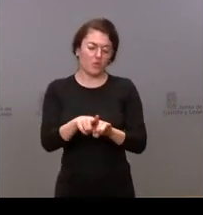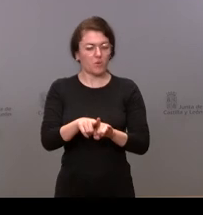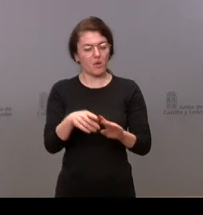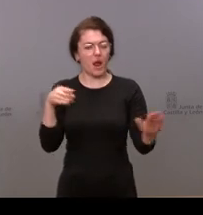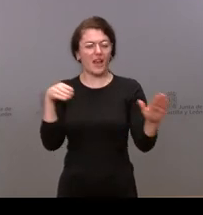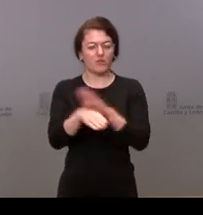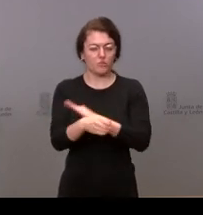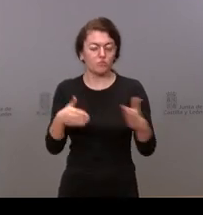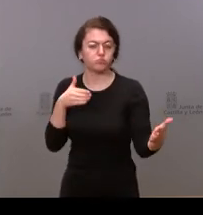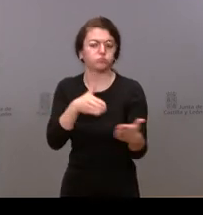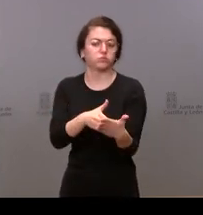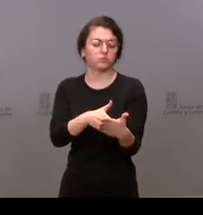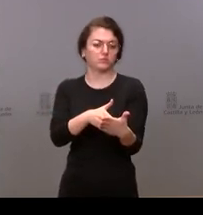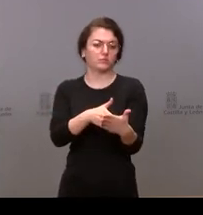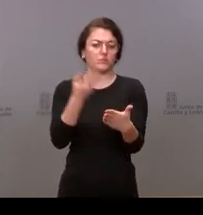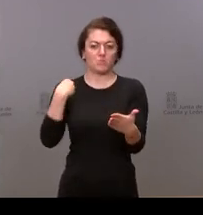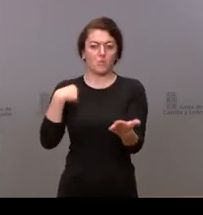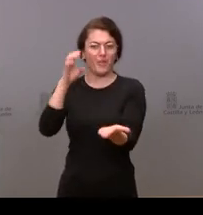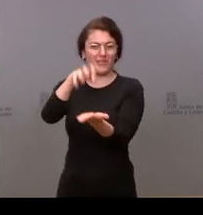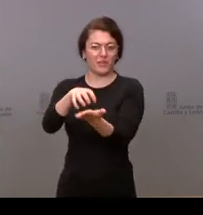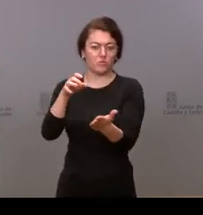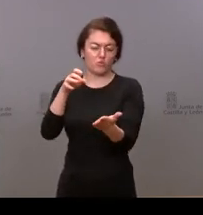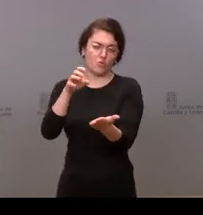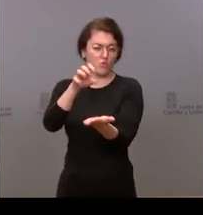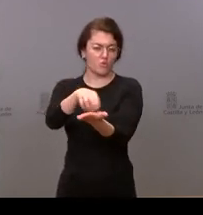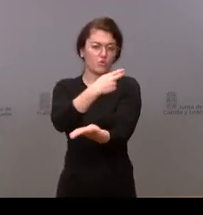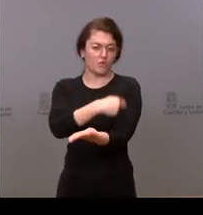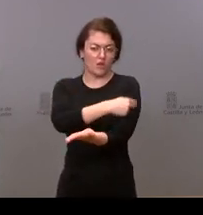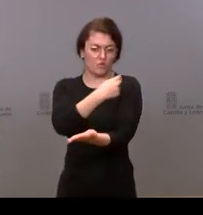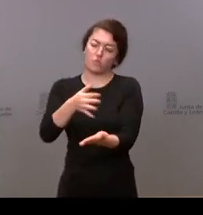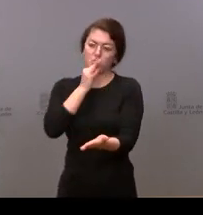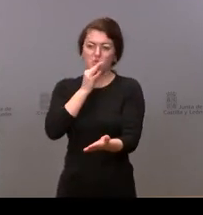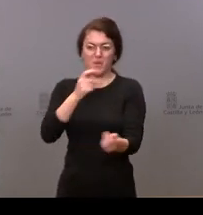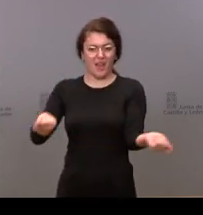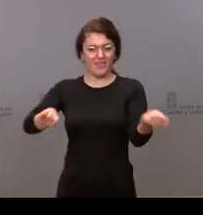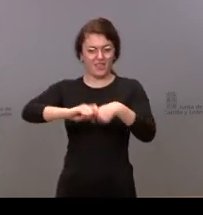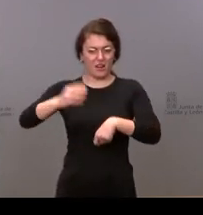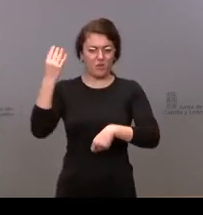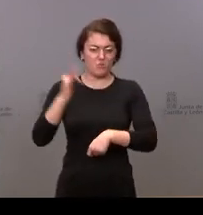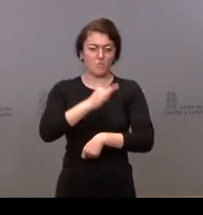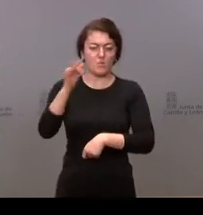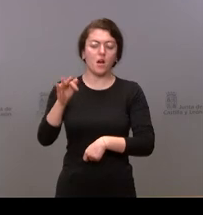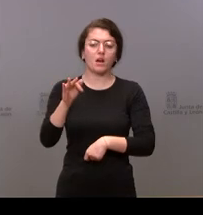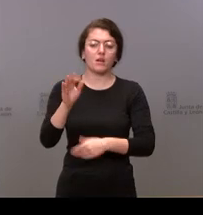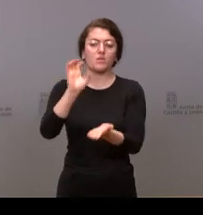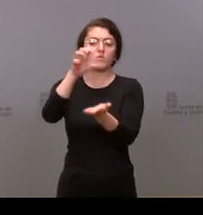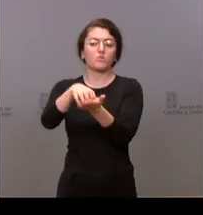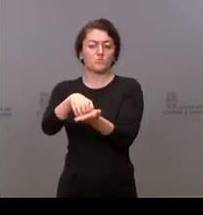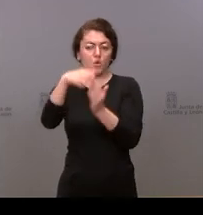centros a día de hoy me refiero los centros de salud y cerrados los consultorios bueno creo que es suficiente con esto muchas gracias